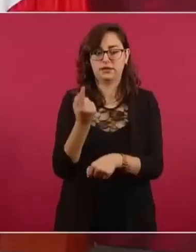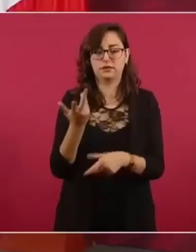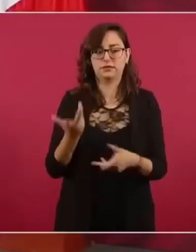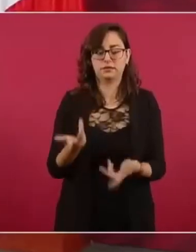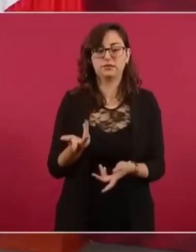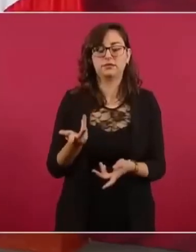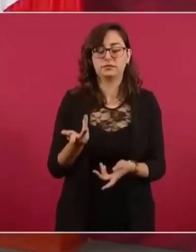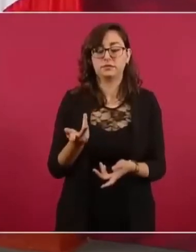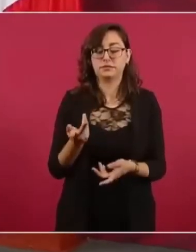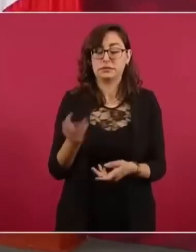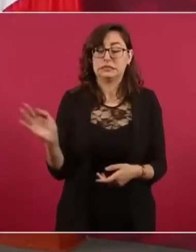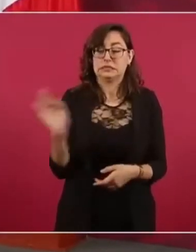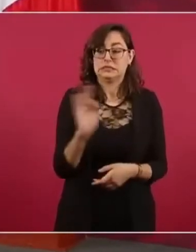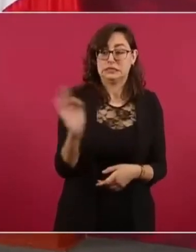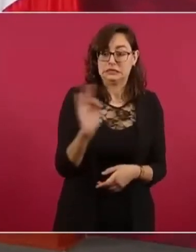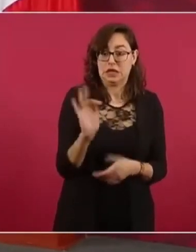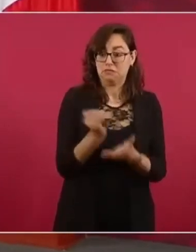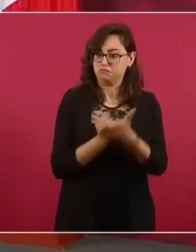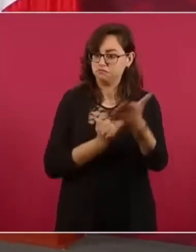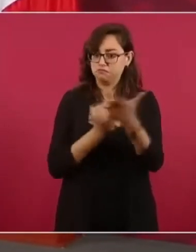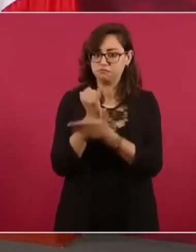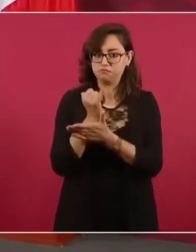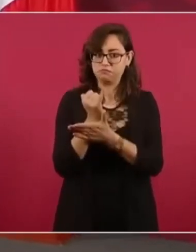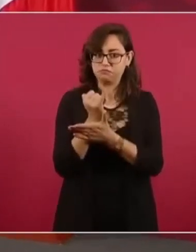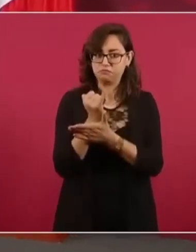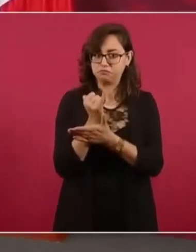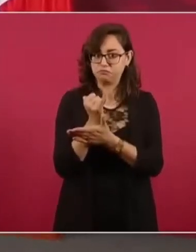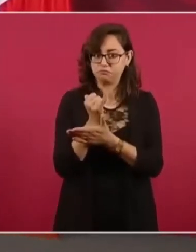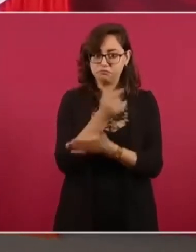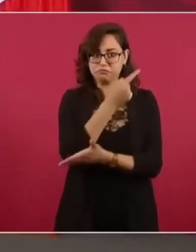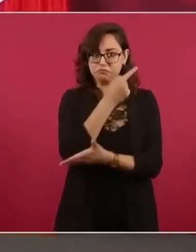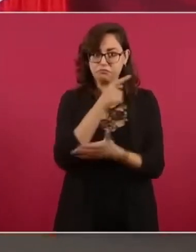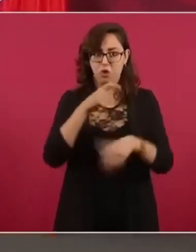de que esa sea la decisión, la